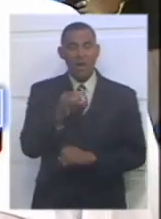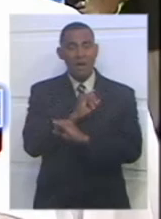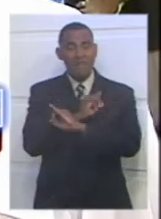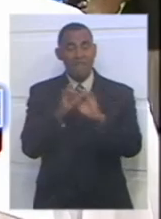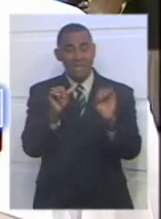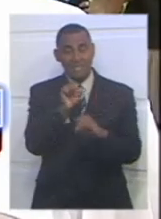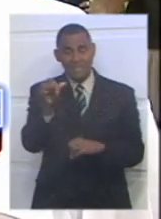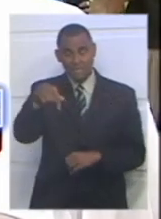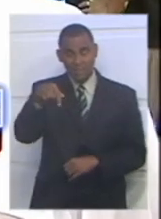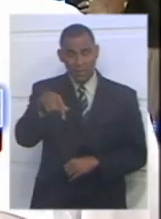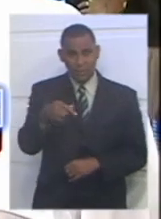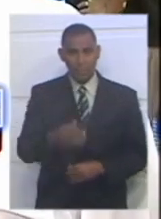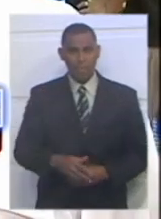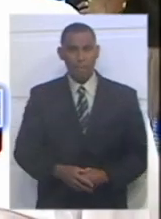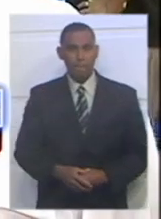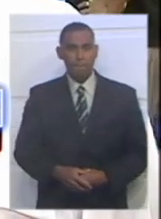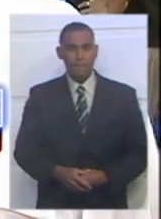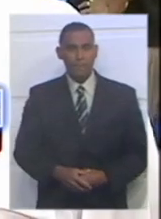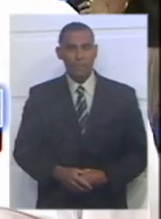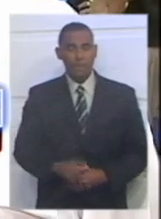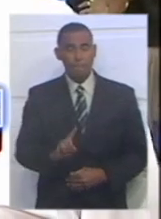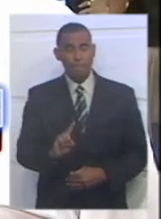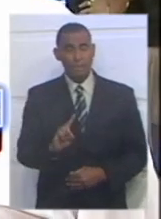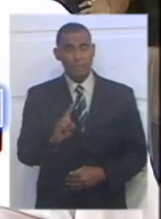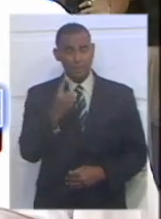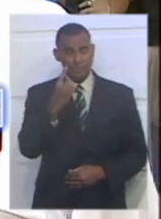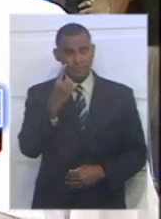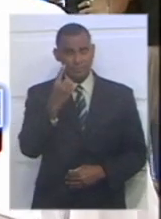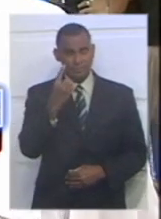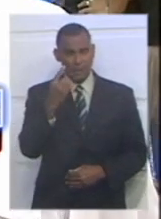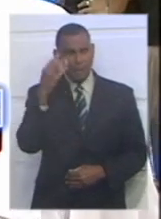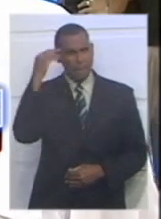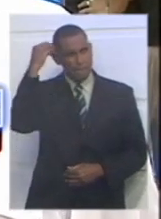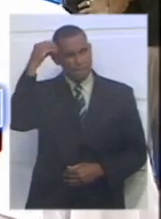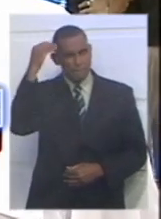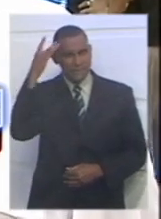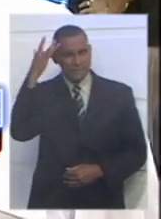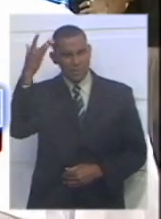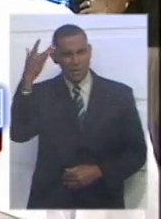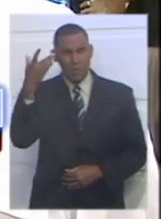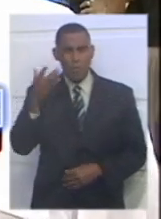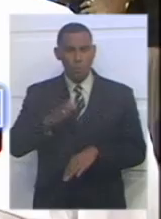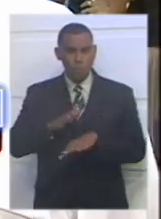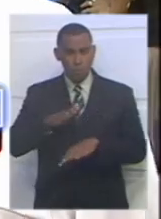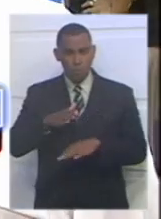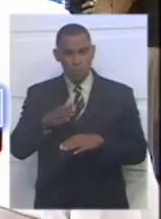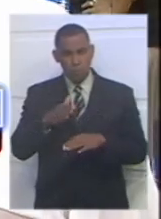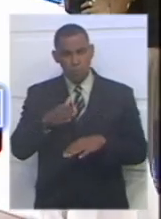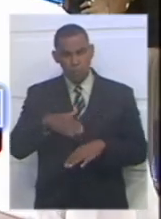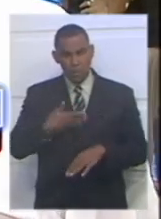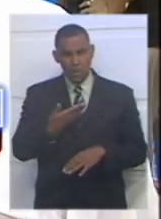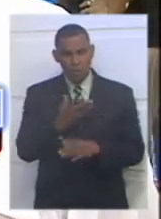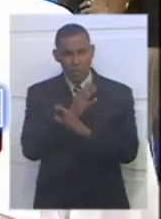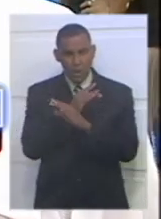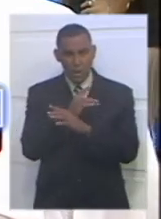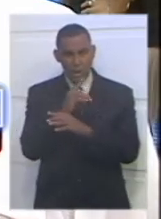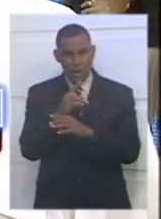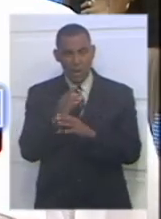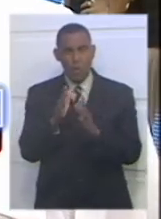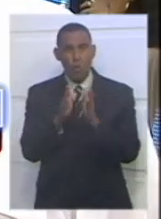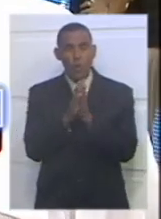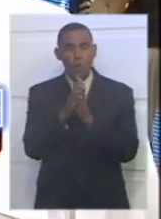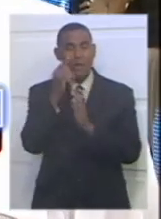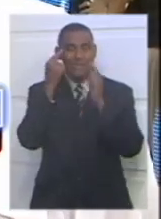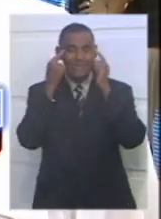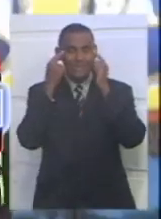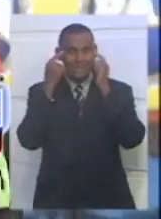finales de semana y en principio la idea es que él podría estar debutando en el juego de la chinita